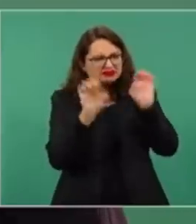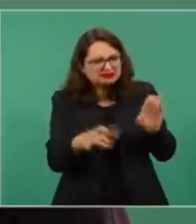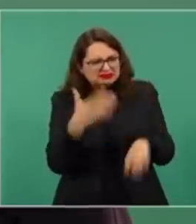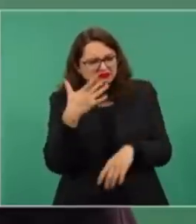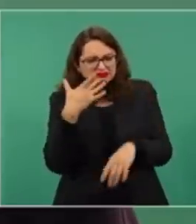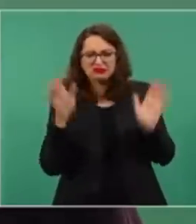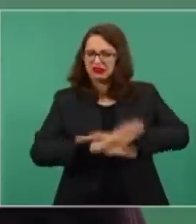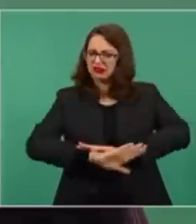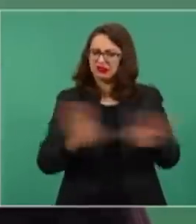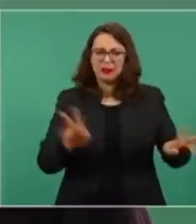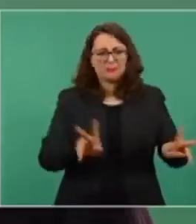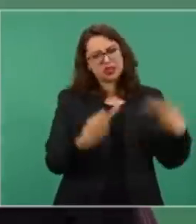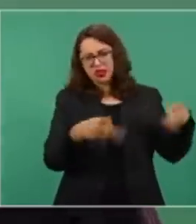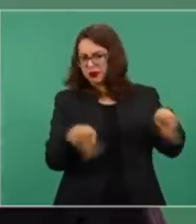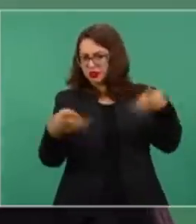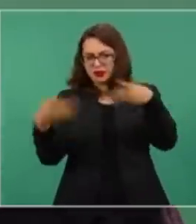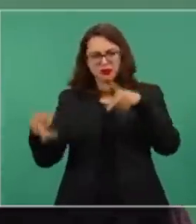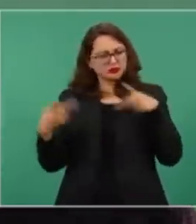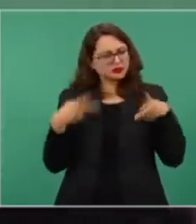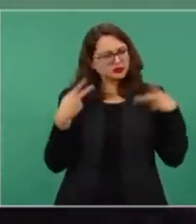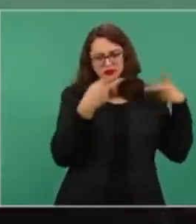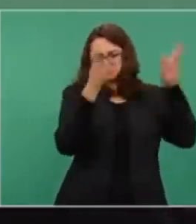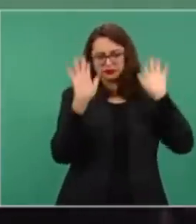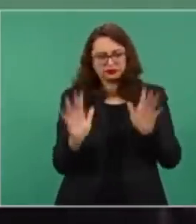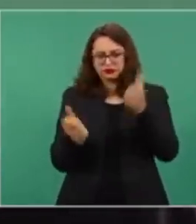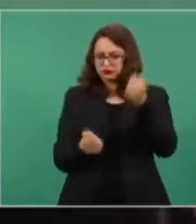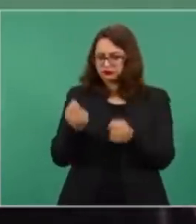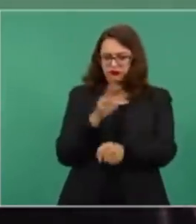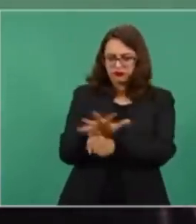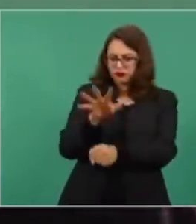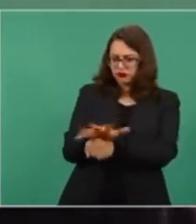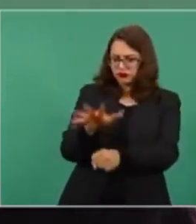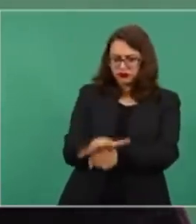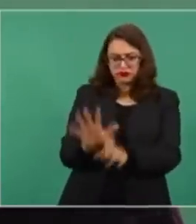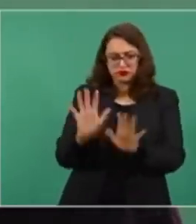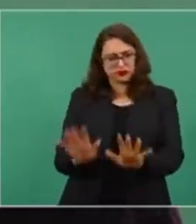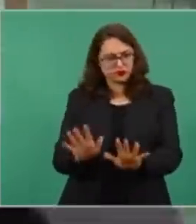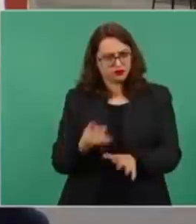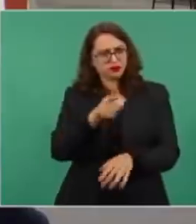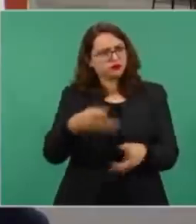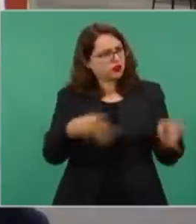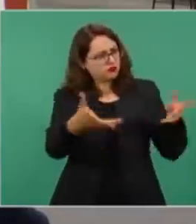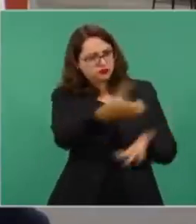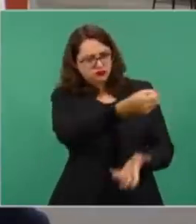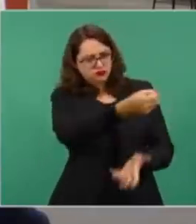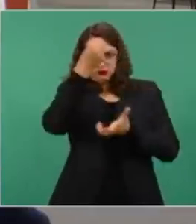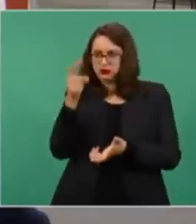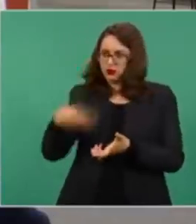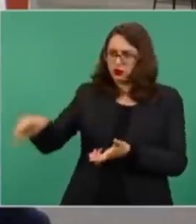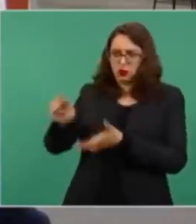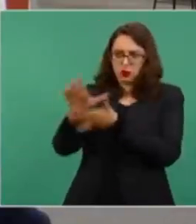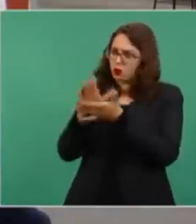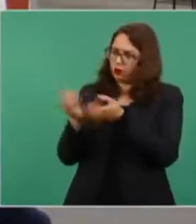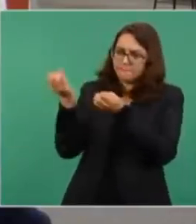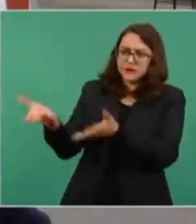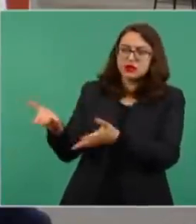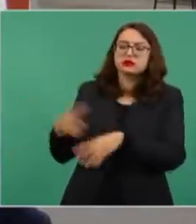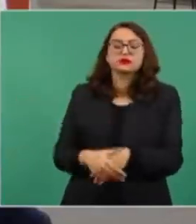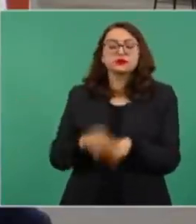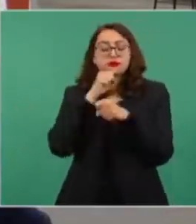de lujo para usar esos fondos y ayudar a la gente humilde. Lo mismo en el caso de los